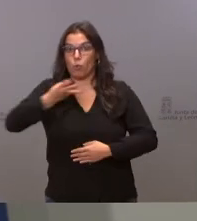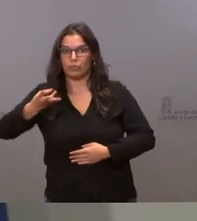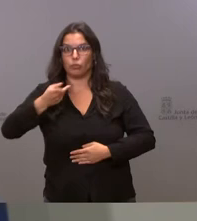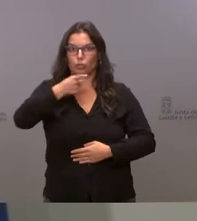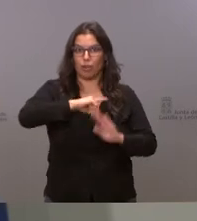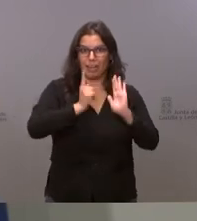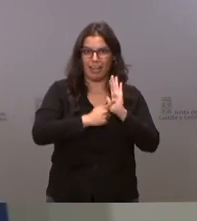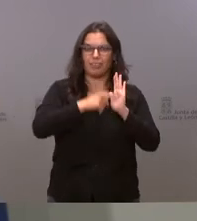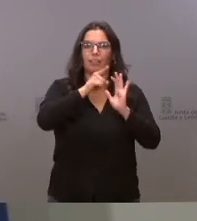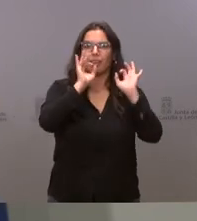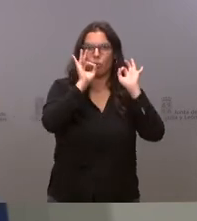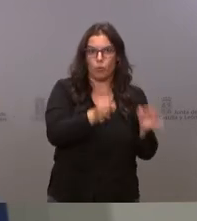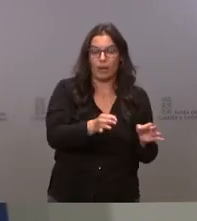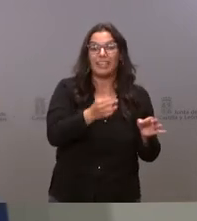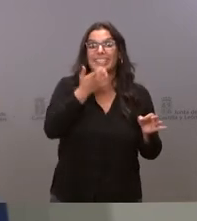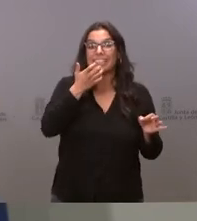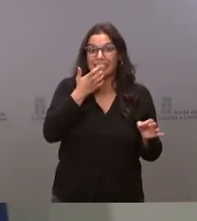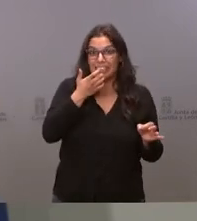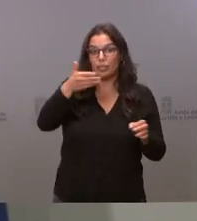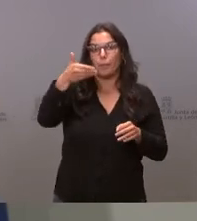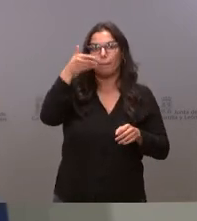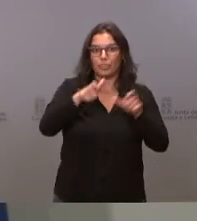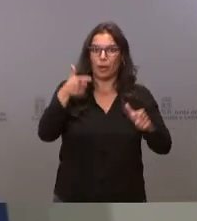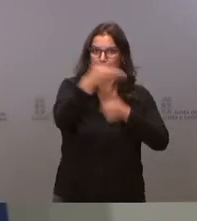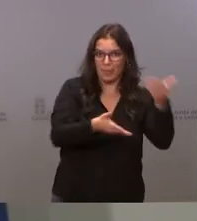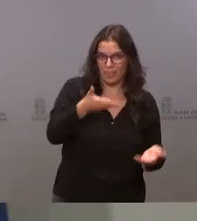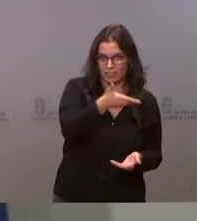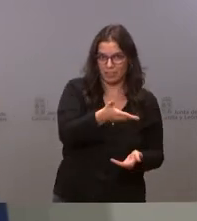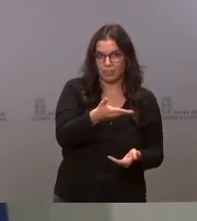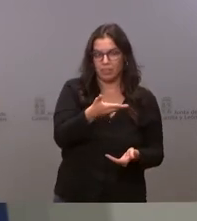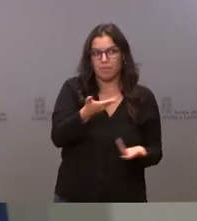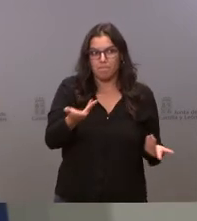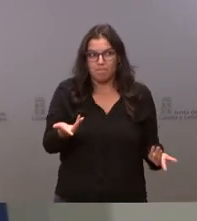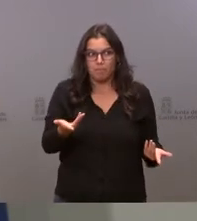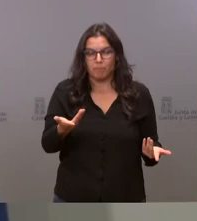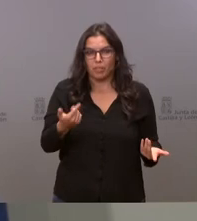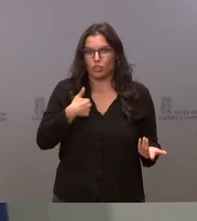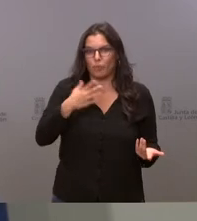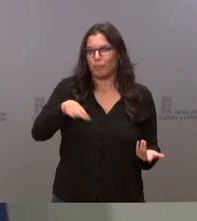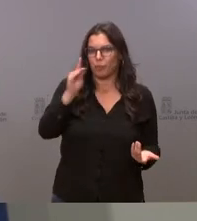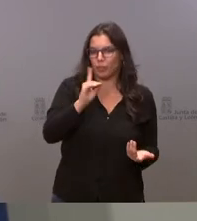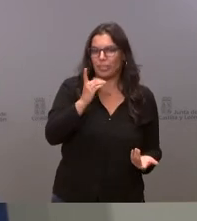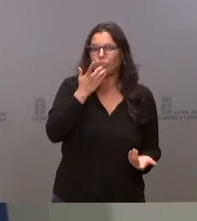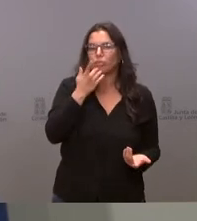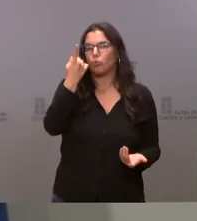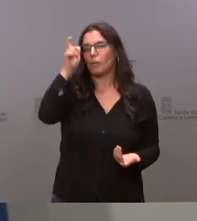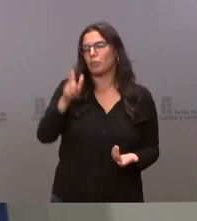a los que me pasa igual que a usted que no les entiendo ¿eh? o sea yo no entiendo cuando alguien dice